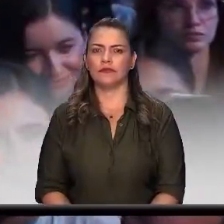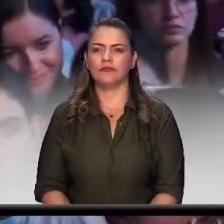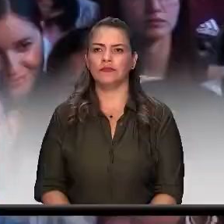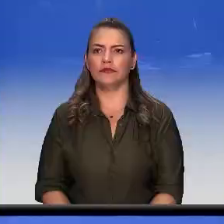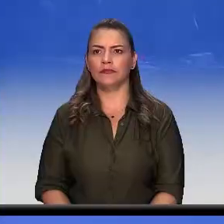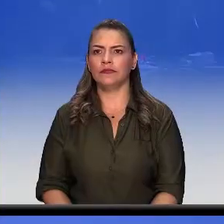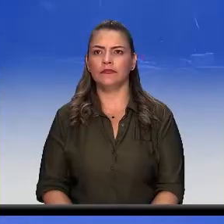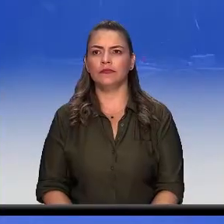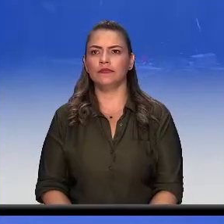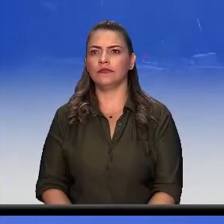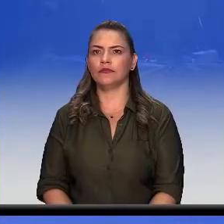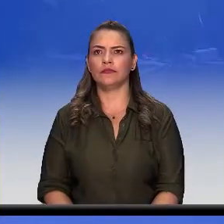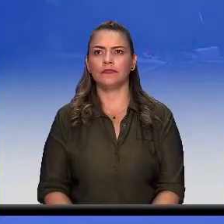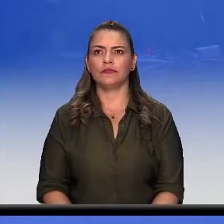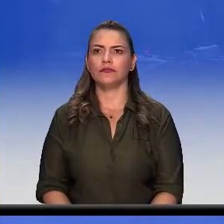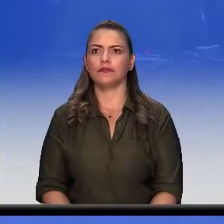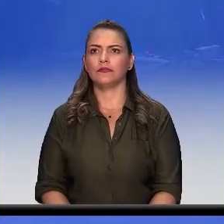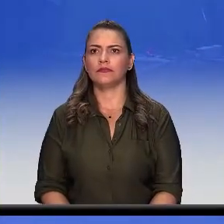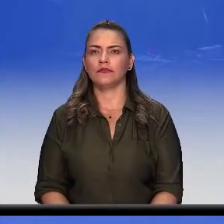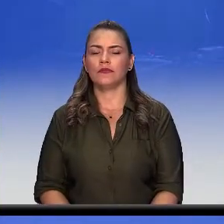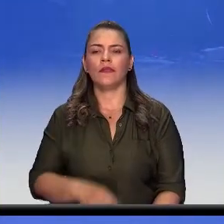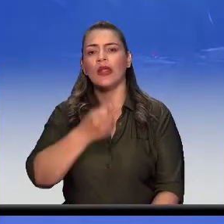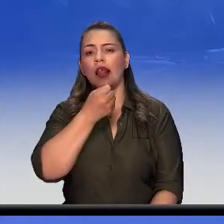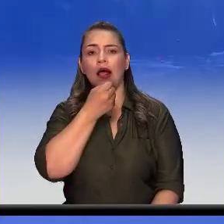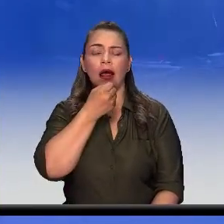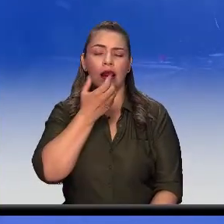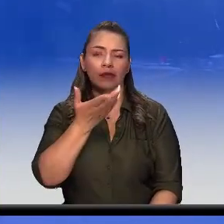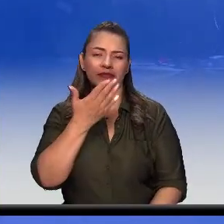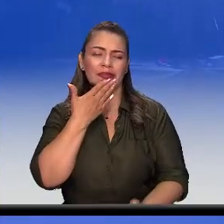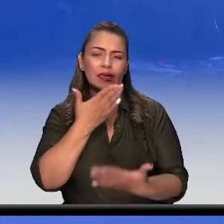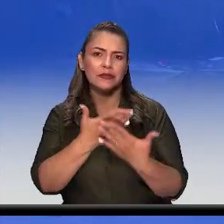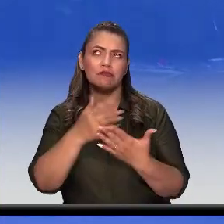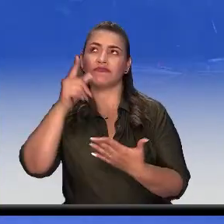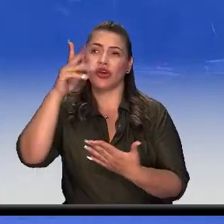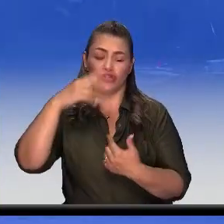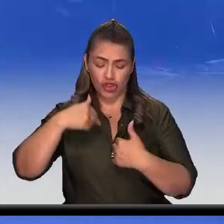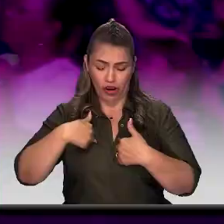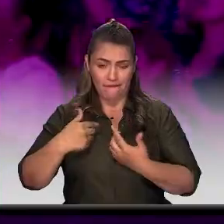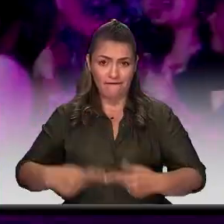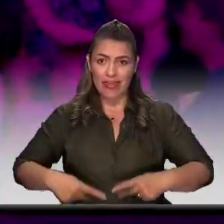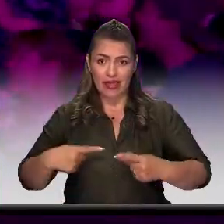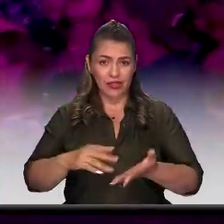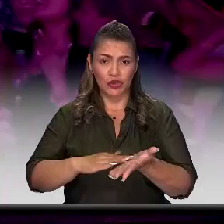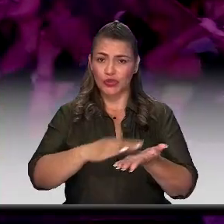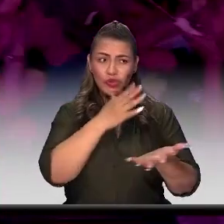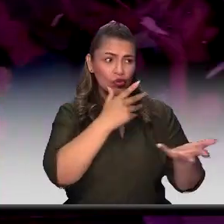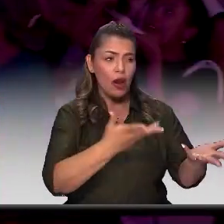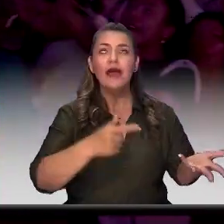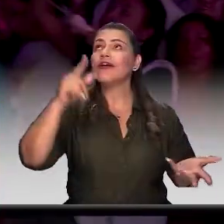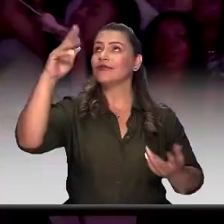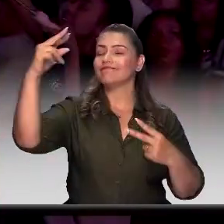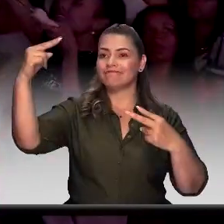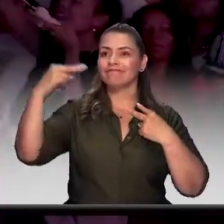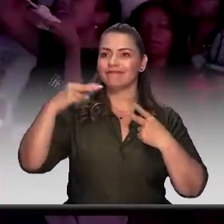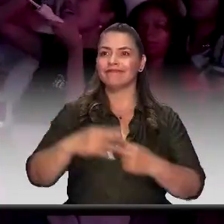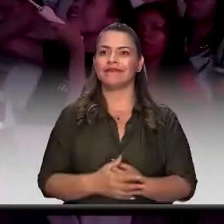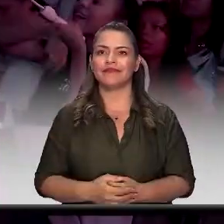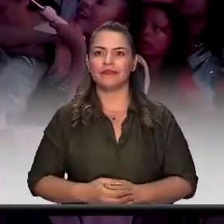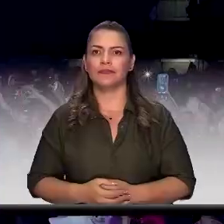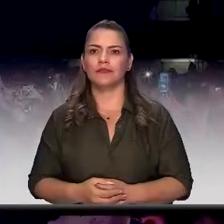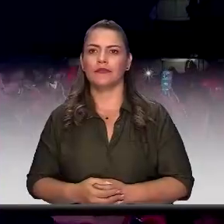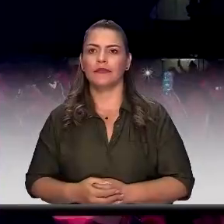acabado y no había solución para nuestras vidas ahí llegaste tú, Señor. En tus brazos hoy quiero